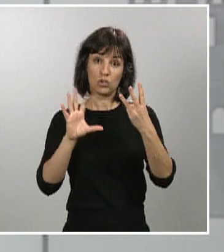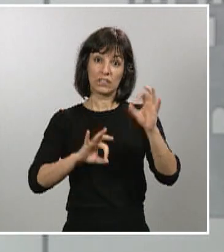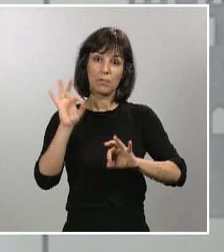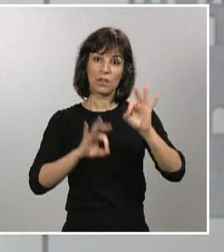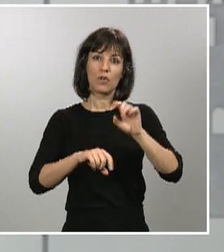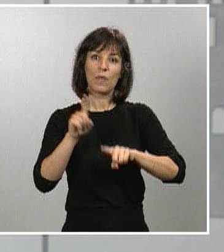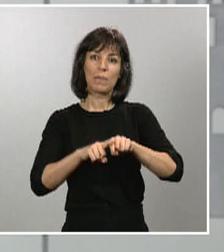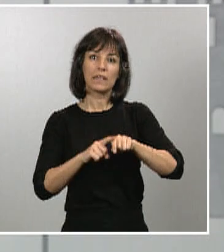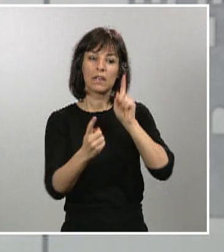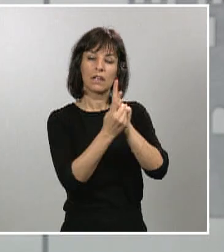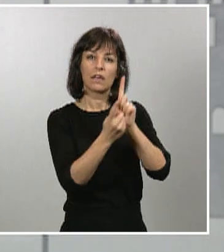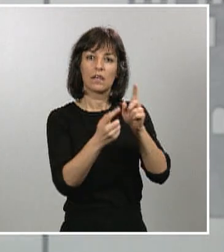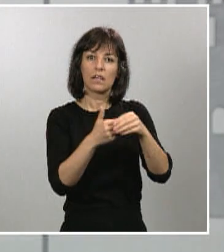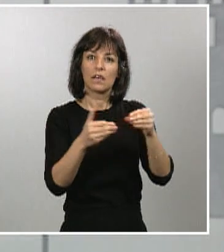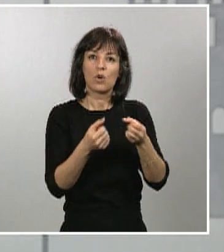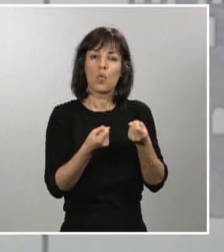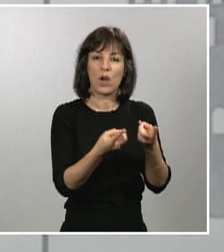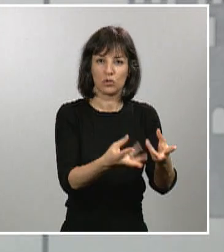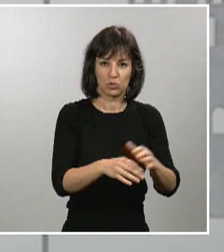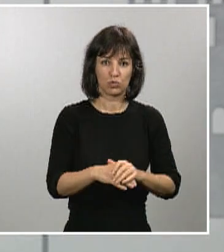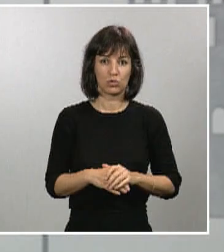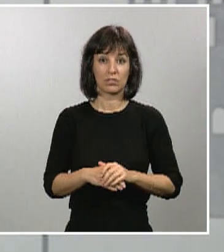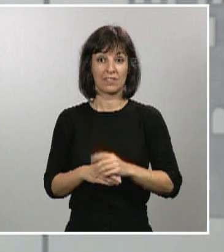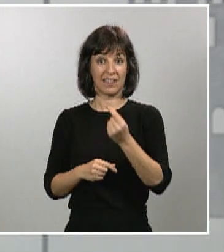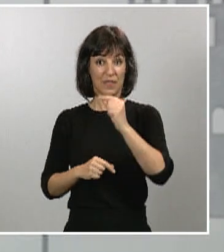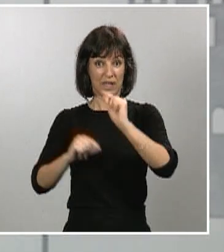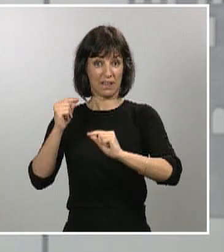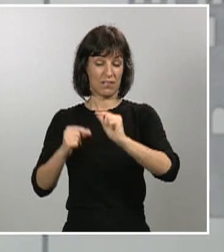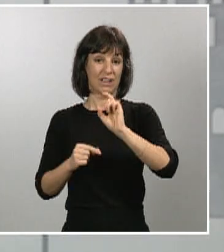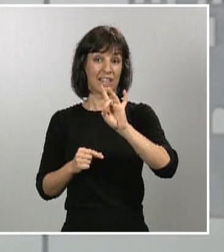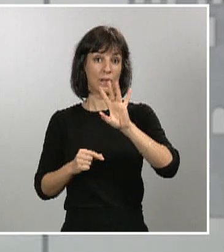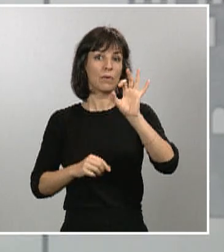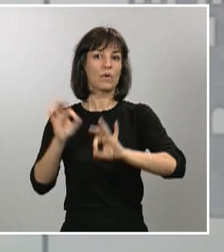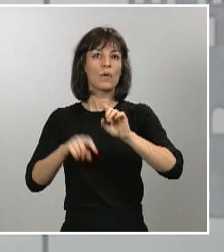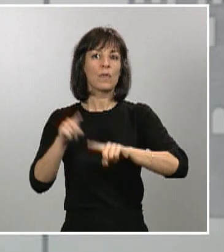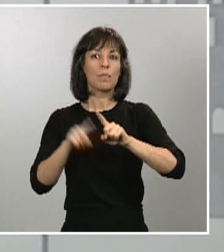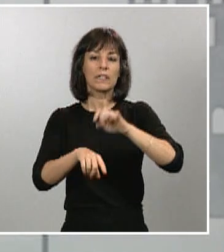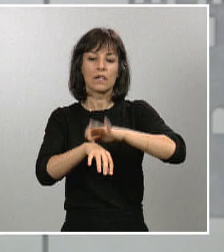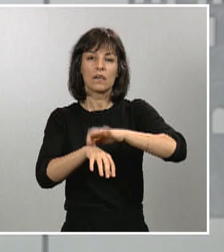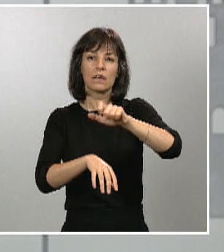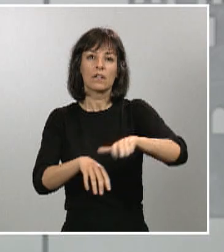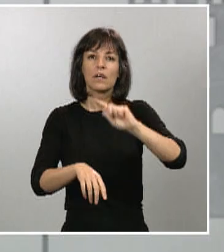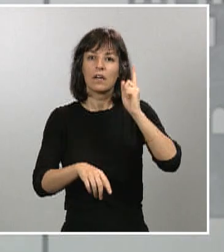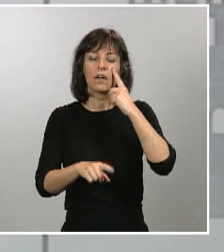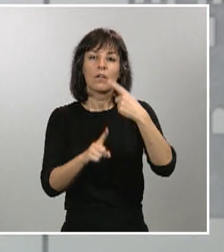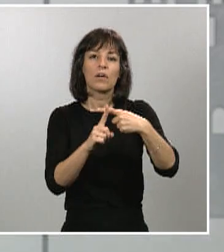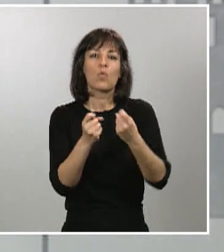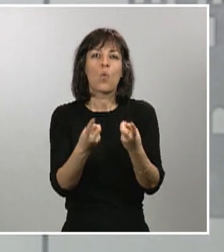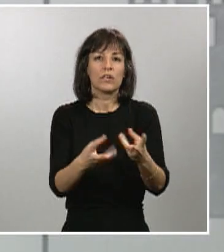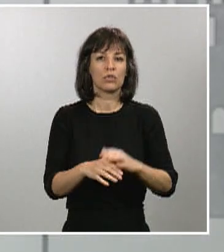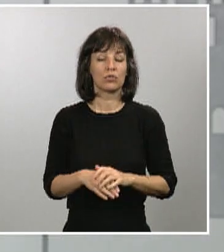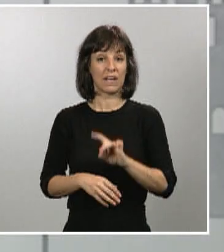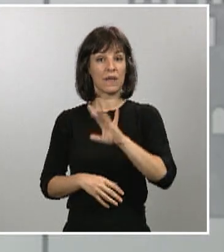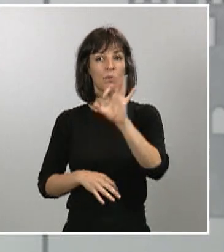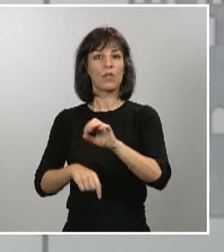en base al número de casos notificados de coronavirus y un 5% a la ocupación de las UCIs. Y este conjunto de